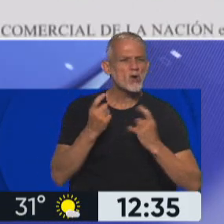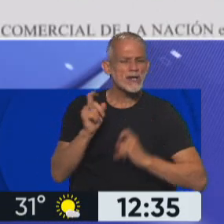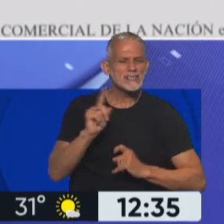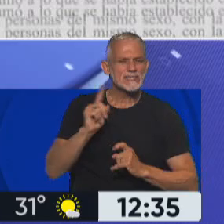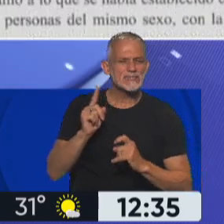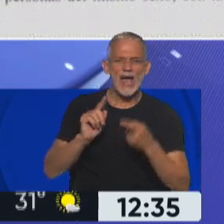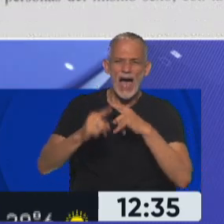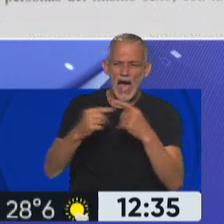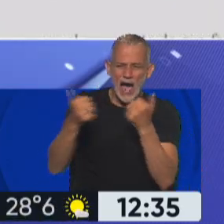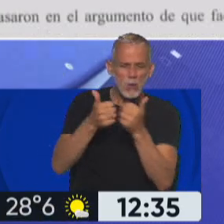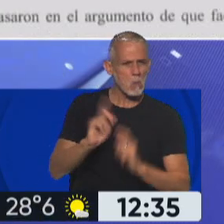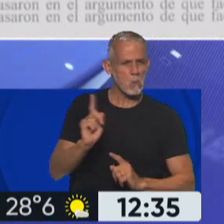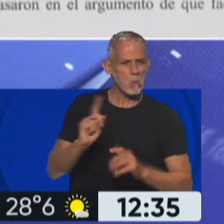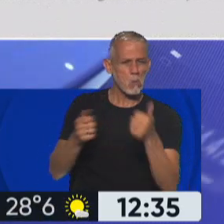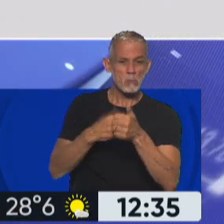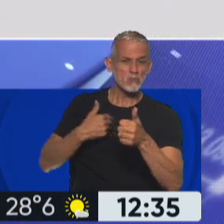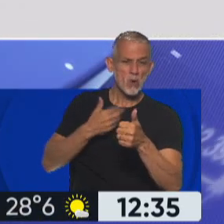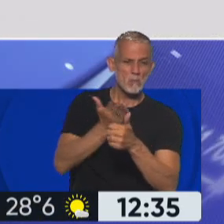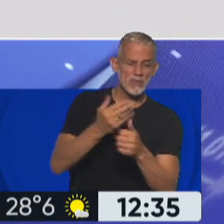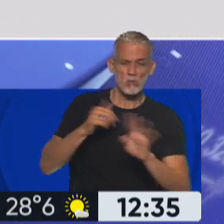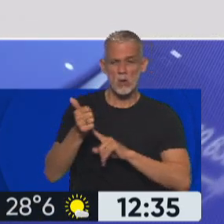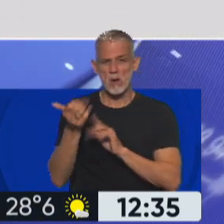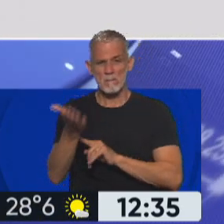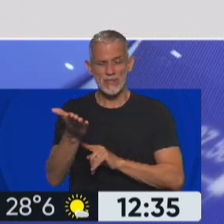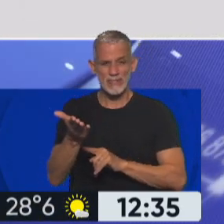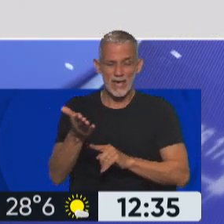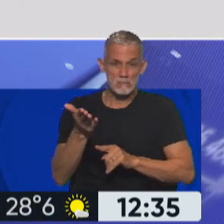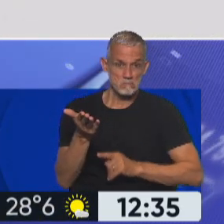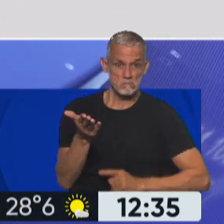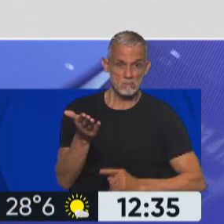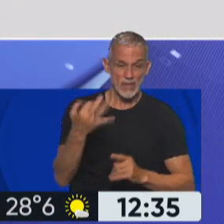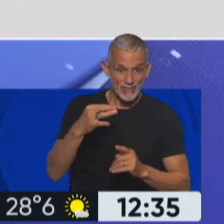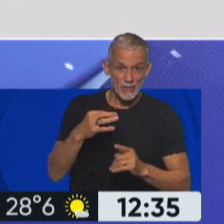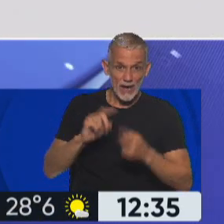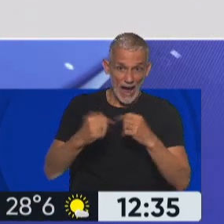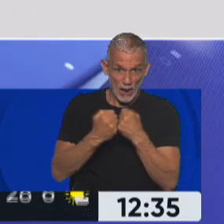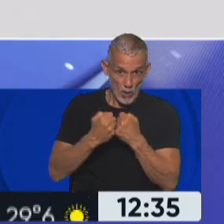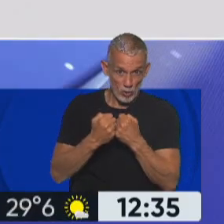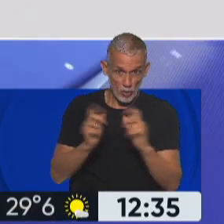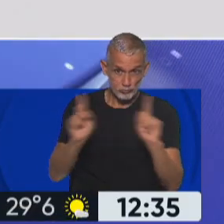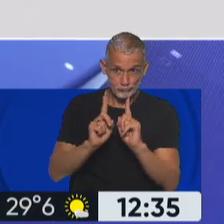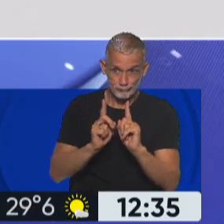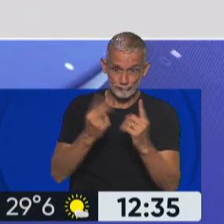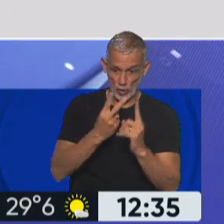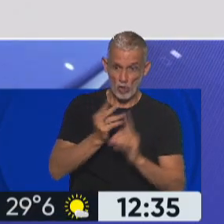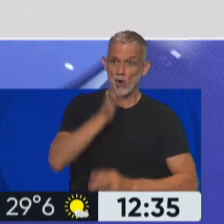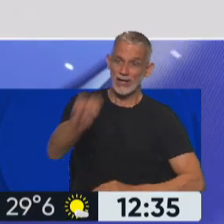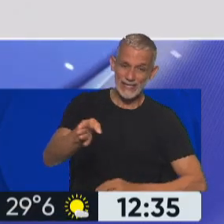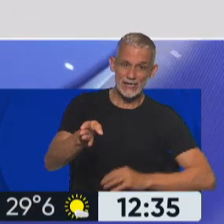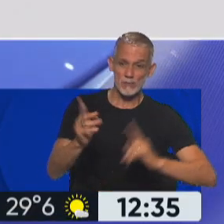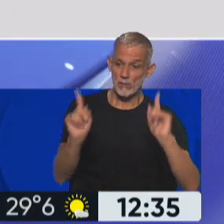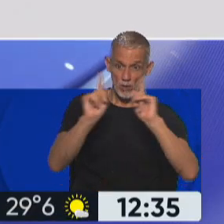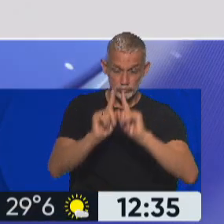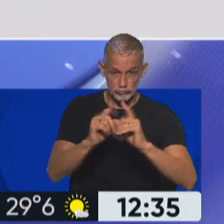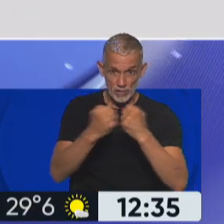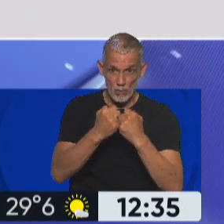el común acuerdo para alcanzar el divorcio? De esta manera, de todas formas, habría que tenerlo como para acercarse al registro civil y efectivizar la